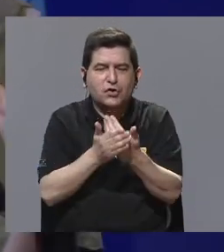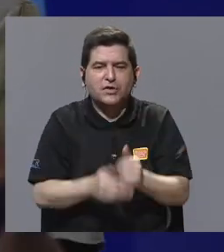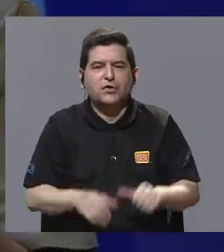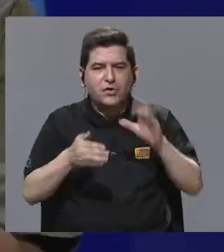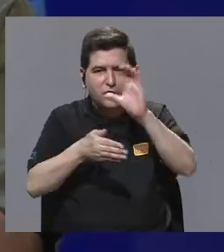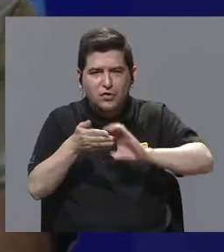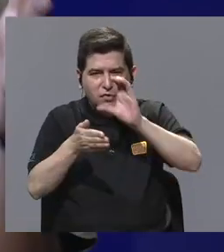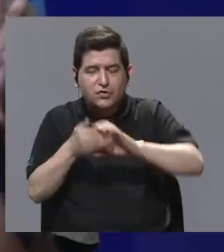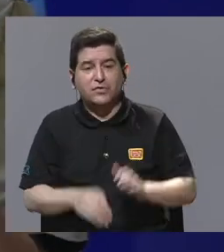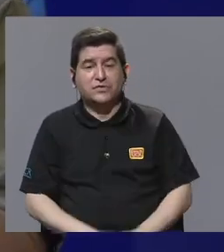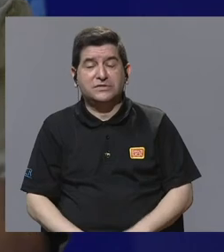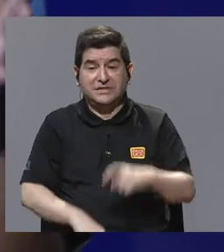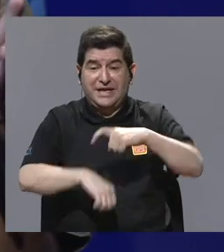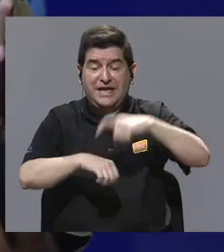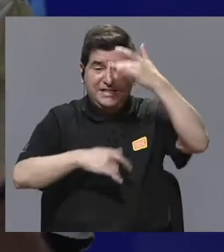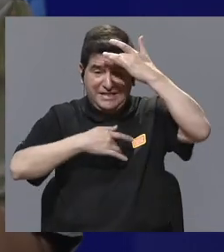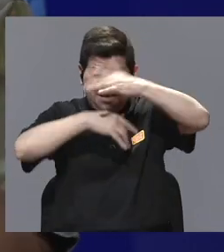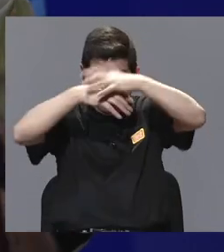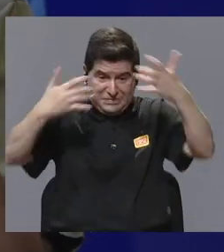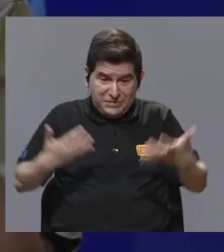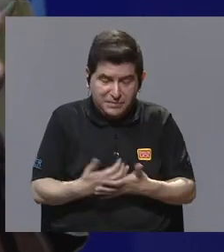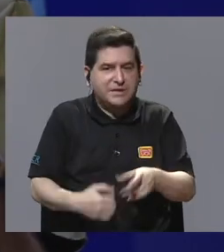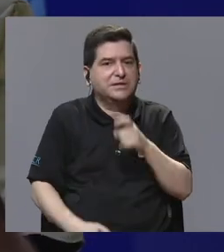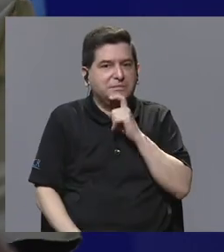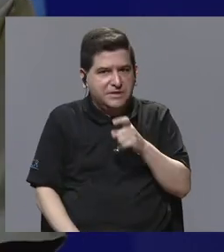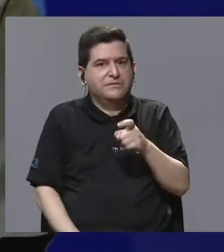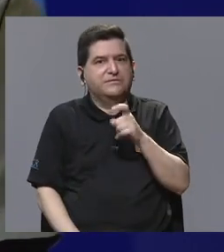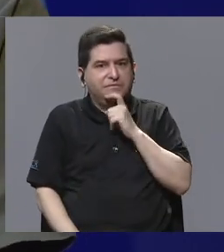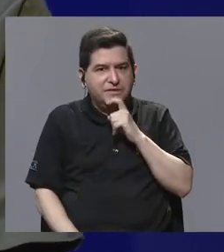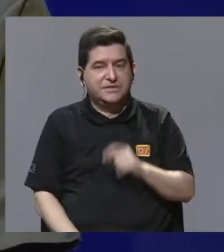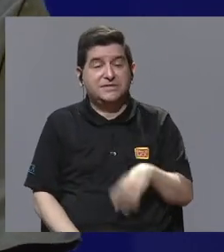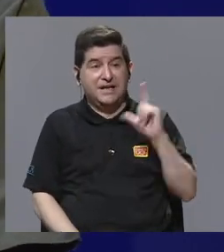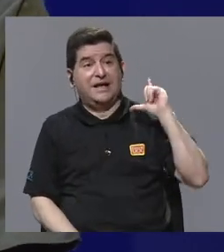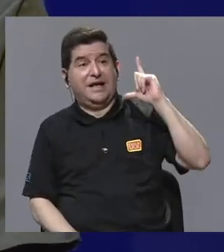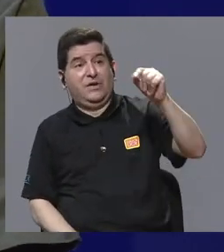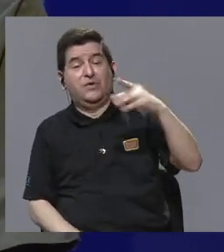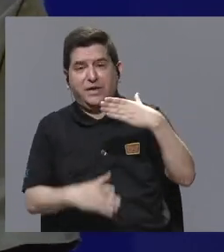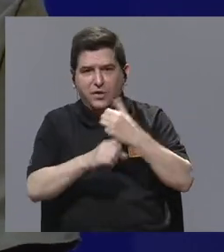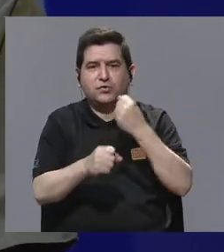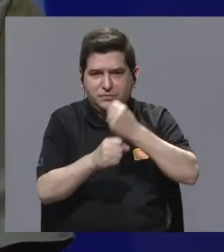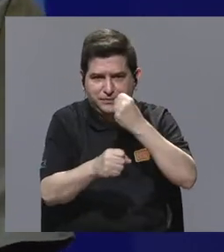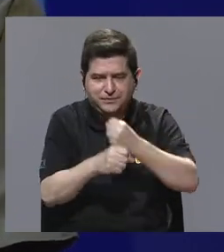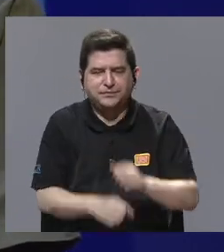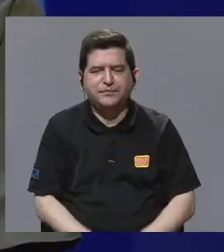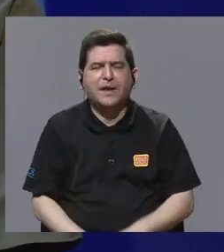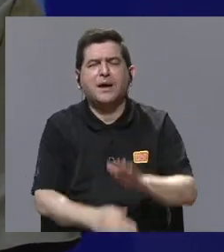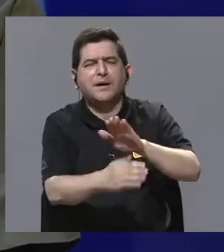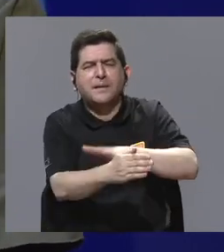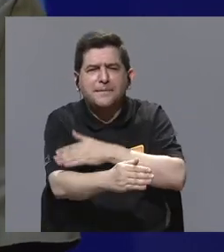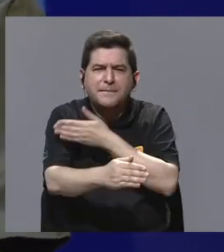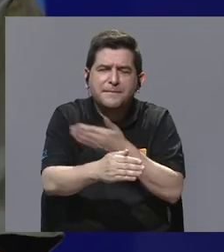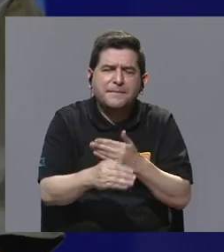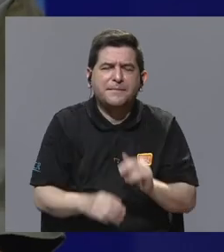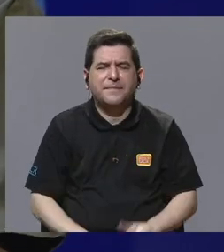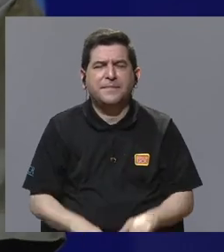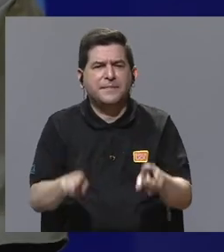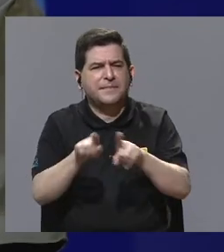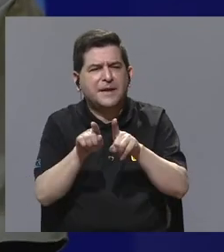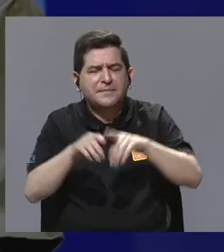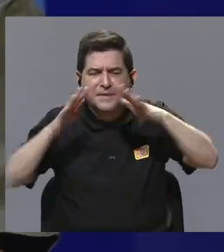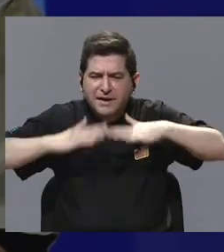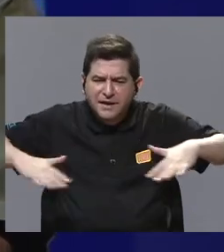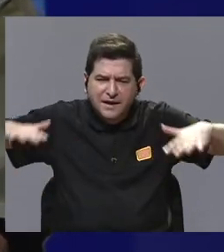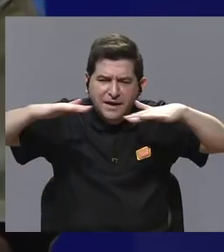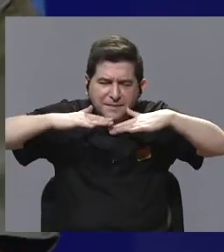toda la serie, además a distancia, en medio de la pandemia, lo cual ya es un tema, ¿verdad? Y generó melodías, generó temas,